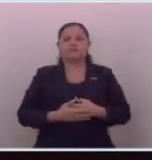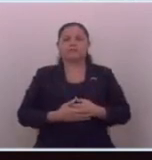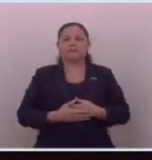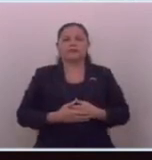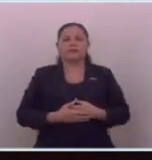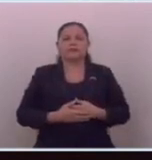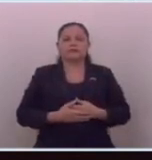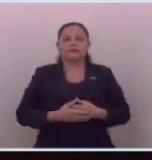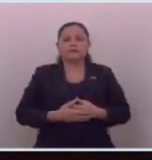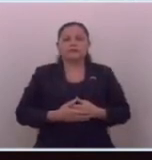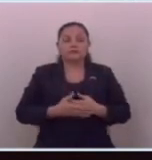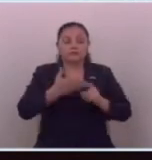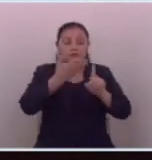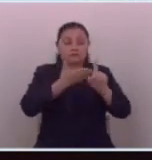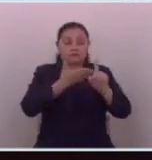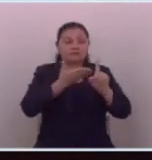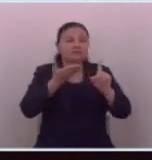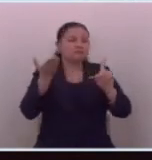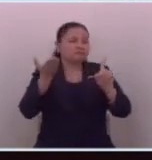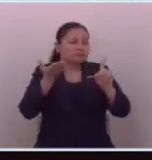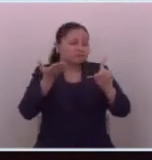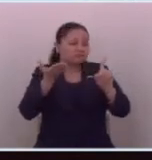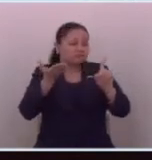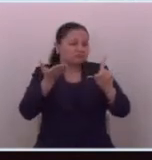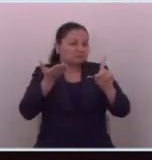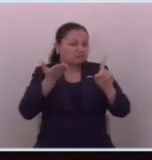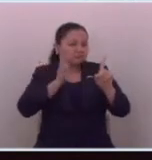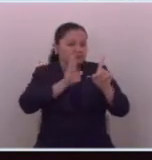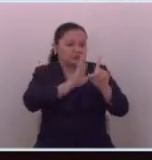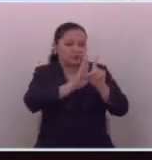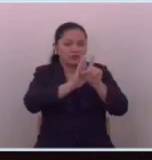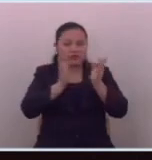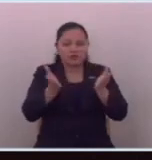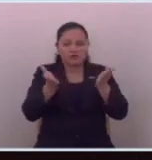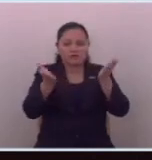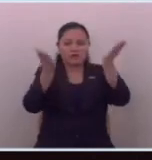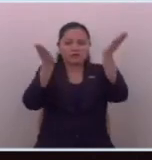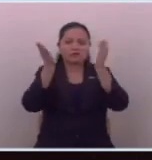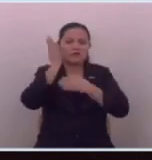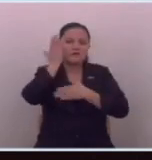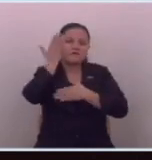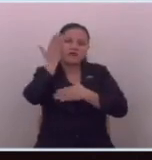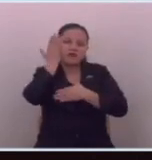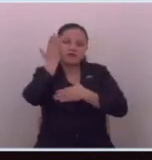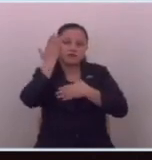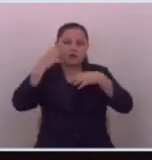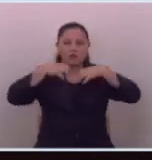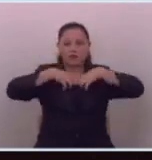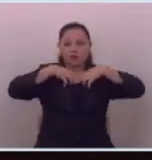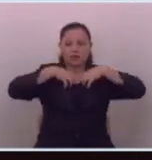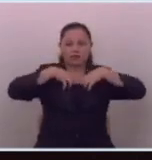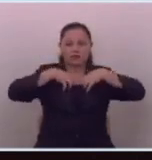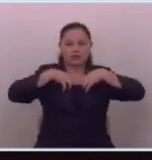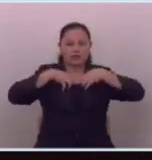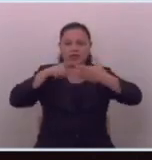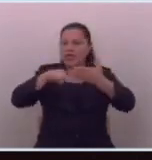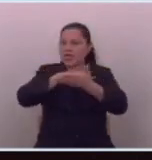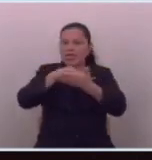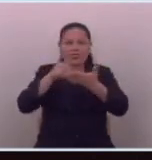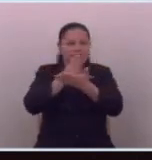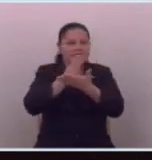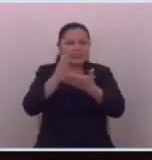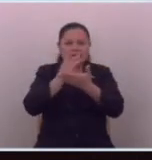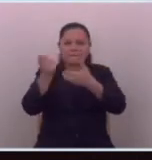¿y qué hizo él? los famosos Facebook Live sin ninguna restricción y que